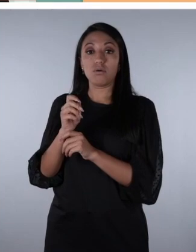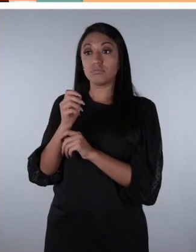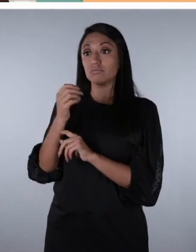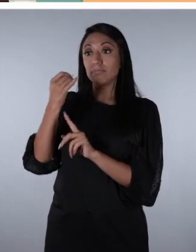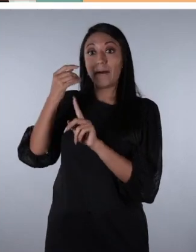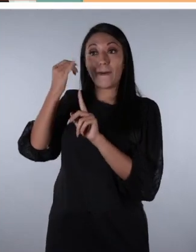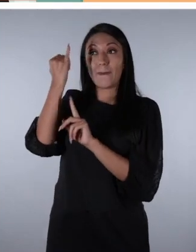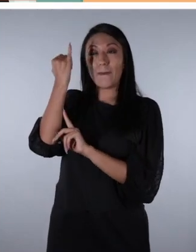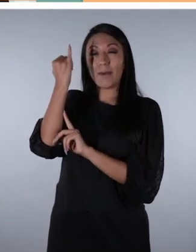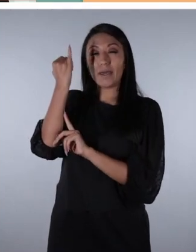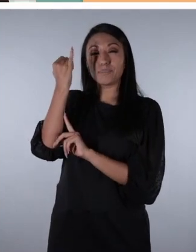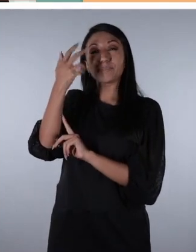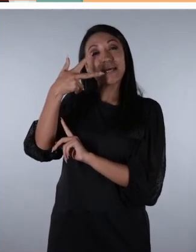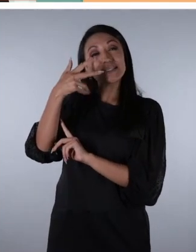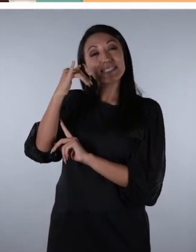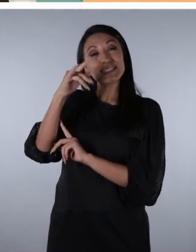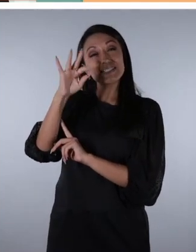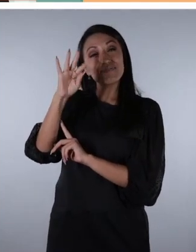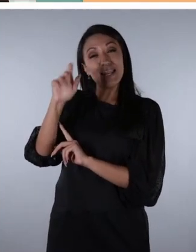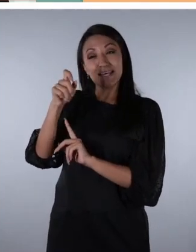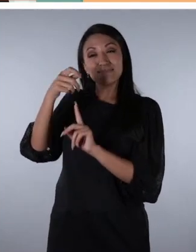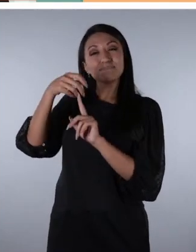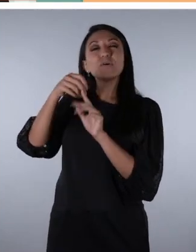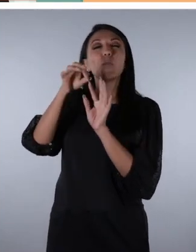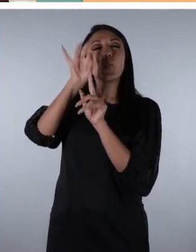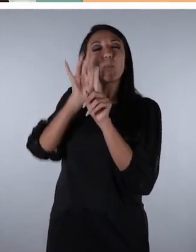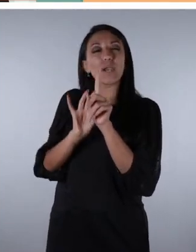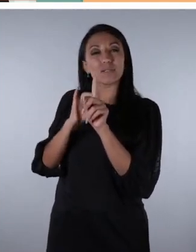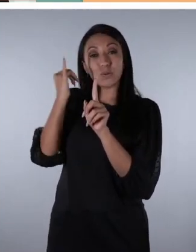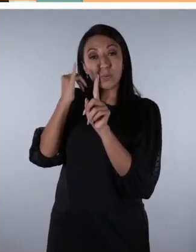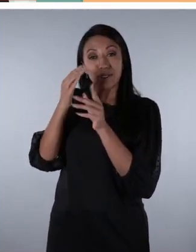chifles. Así que le voy a mandar una porción pequeña de chifles.